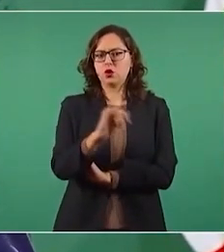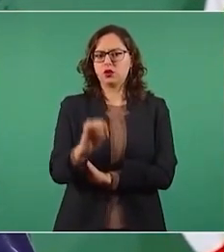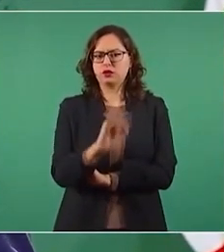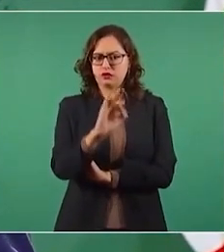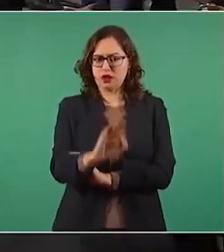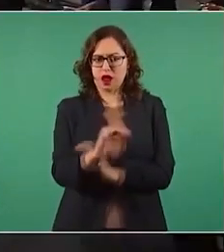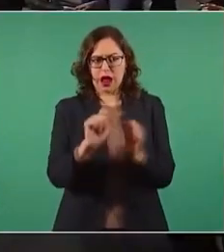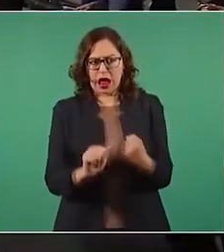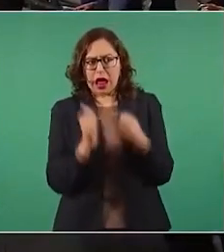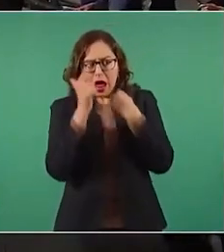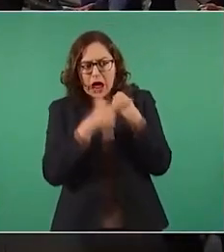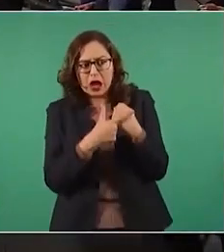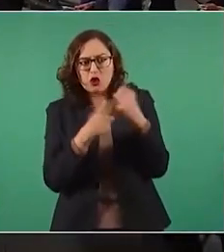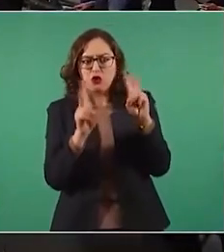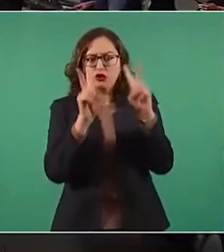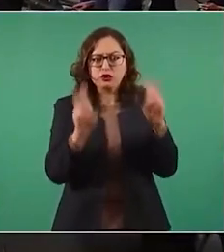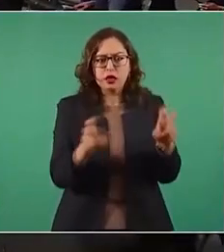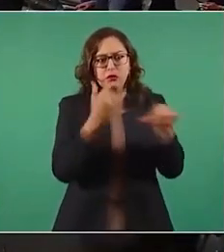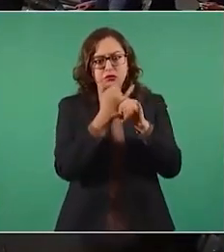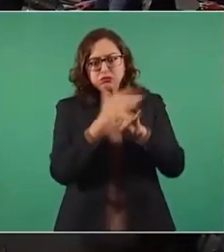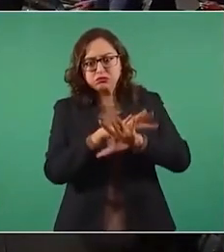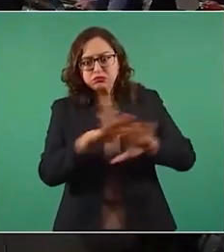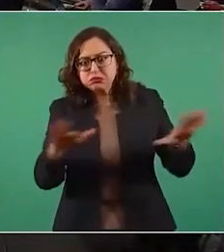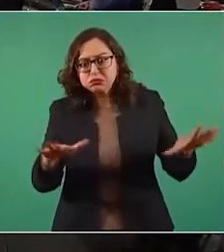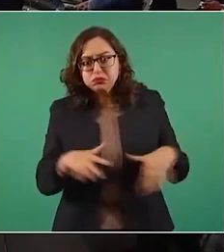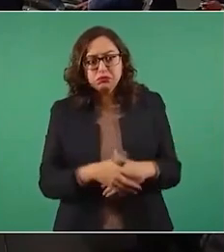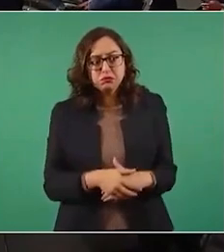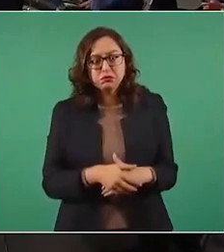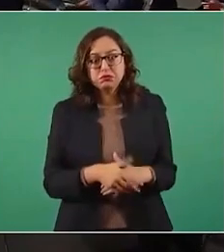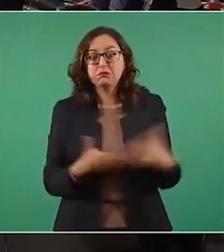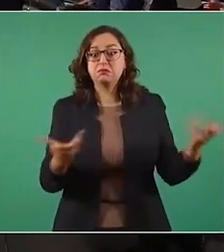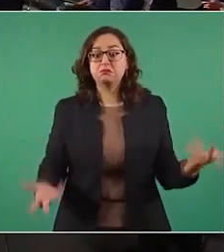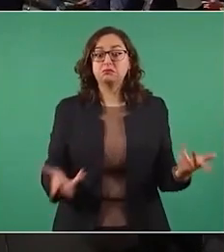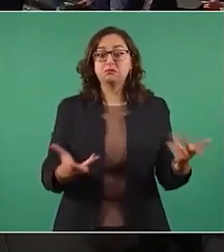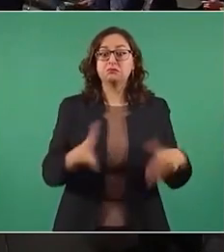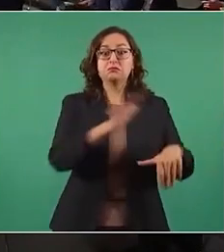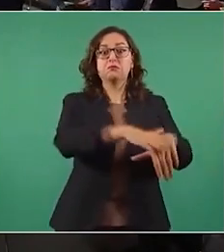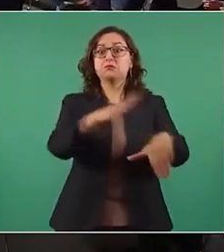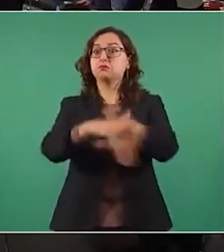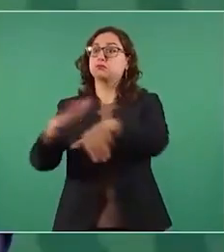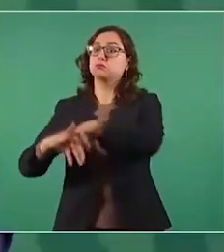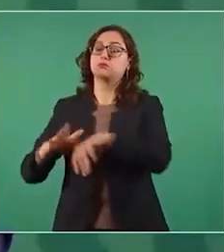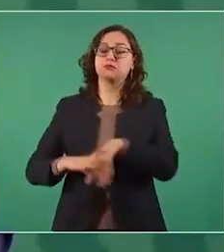el asunto, dieron información, llamaron a conferencia de prensa.